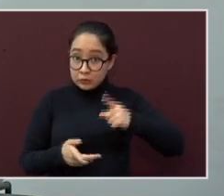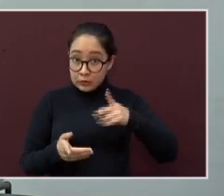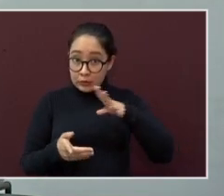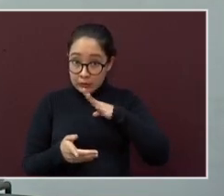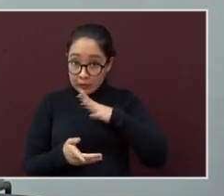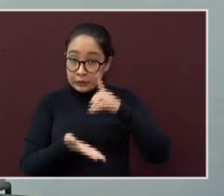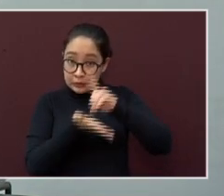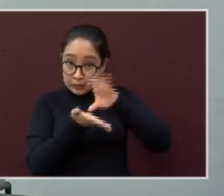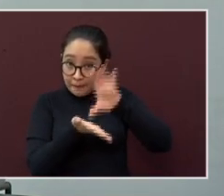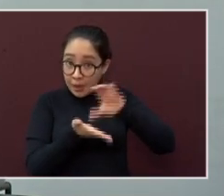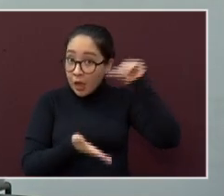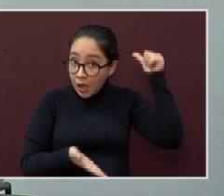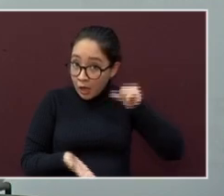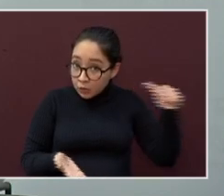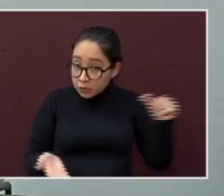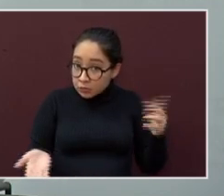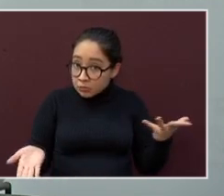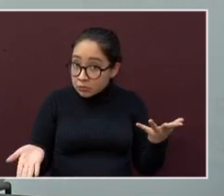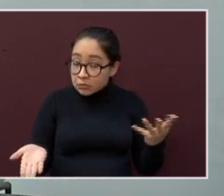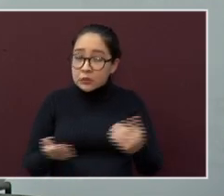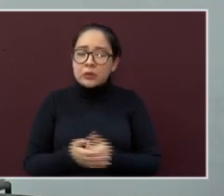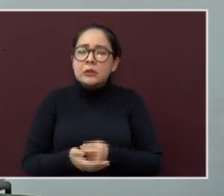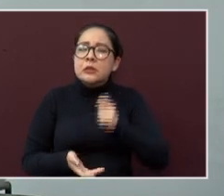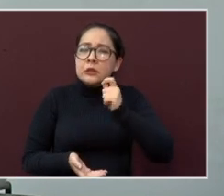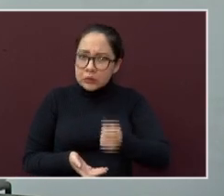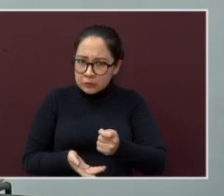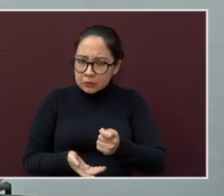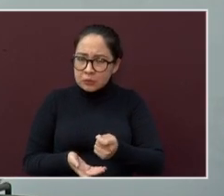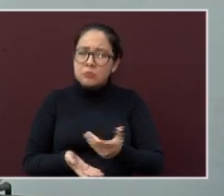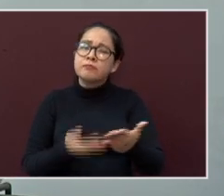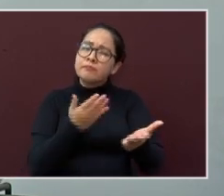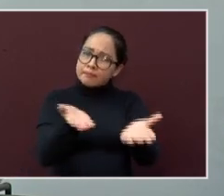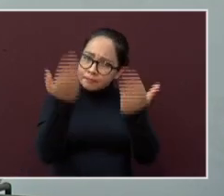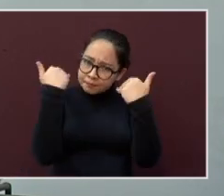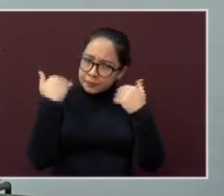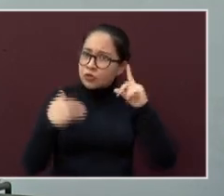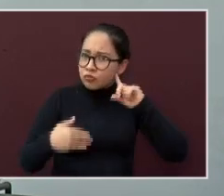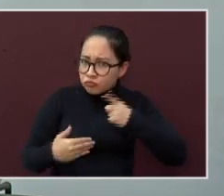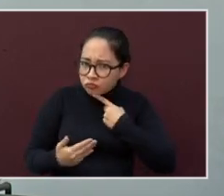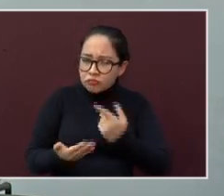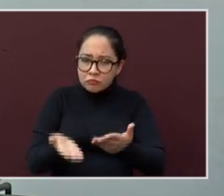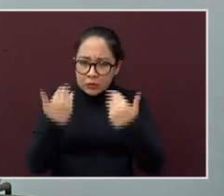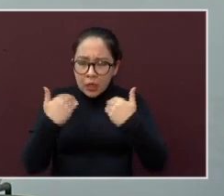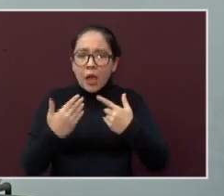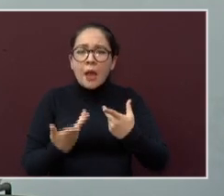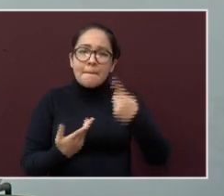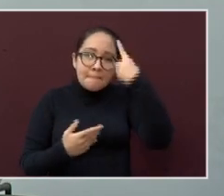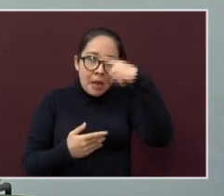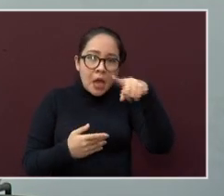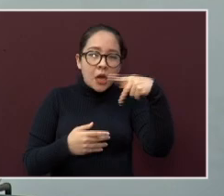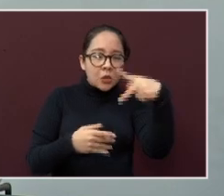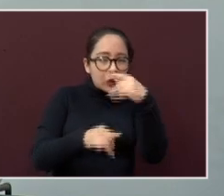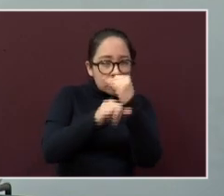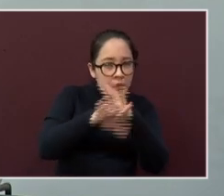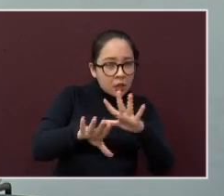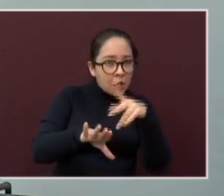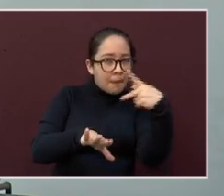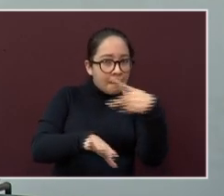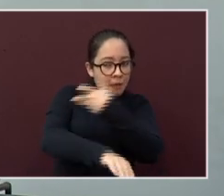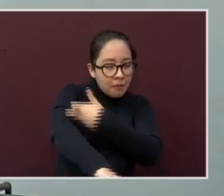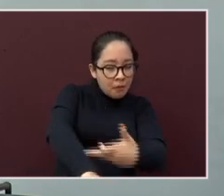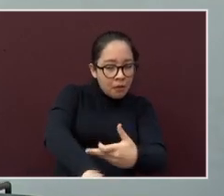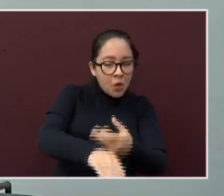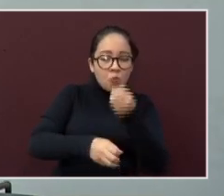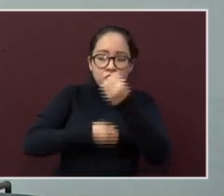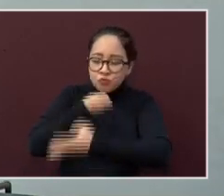discapacidad auditiva, los exhortamos para que estén pendientes de la información y se